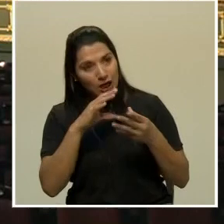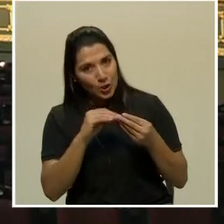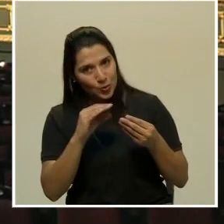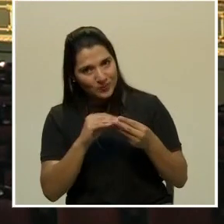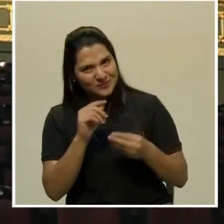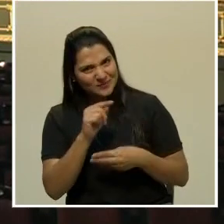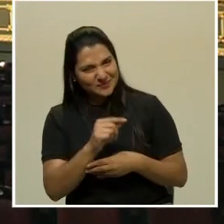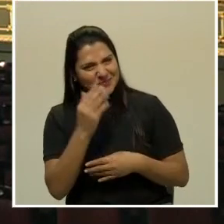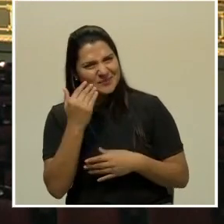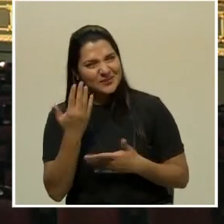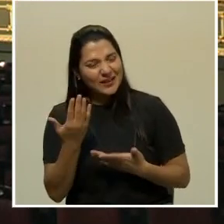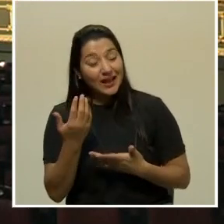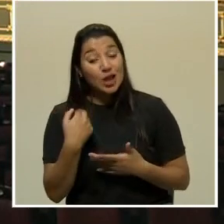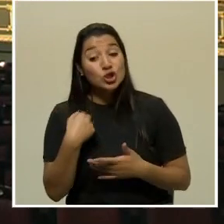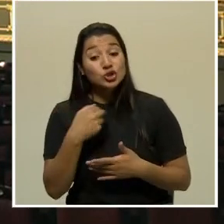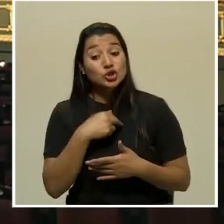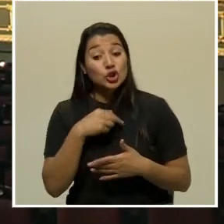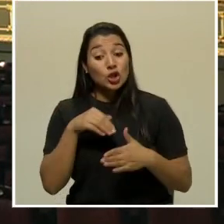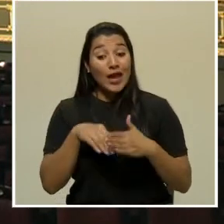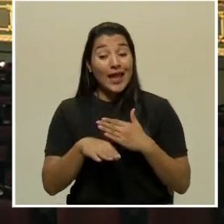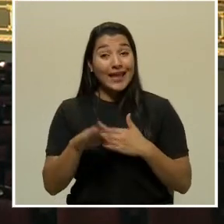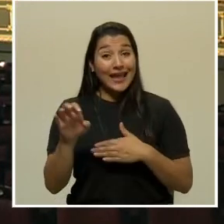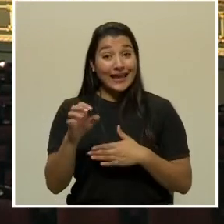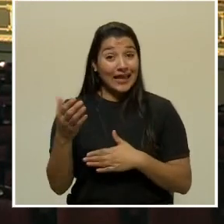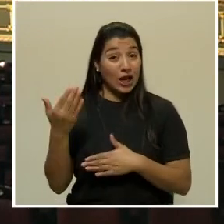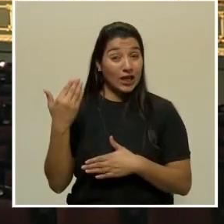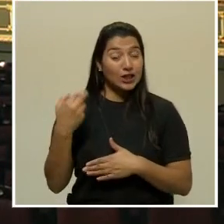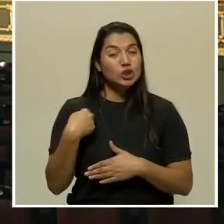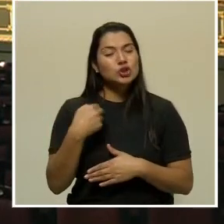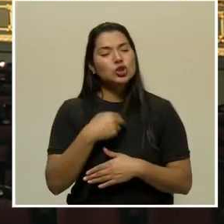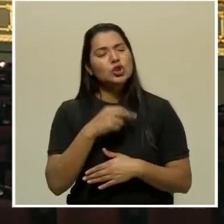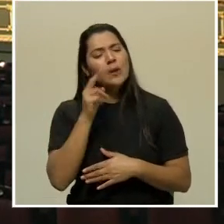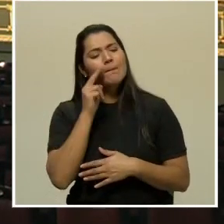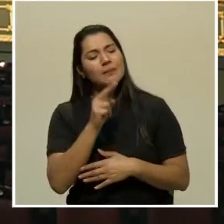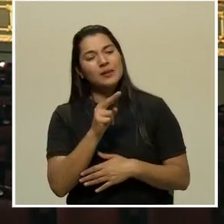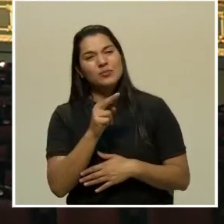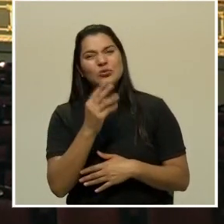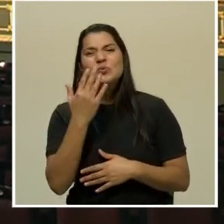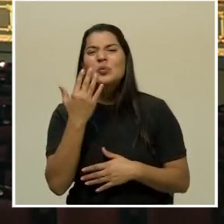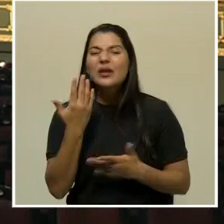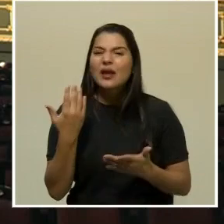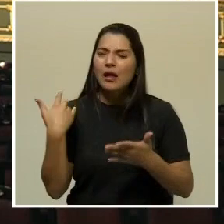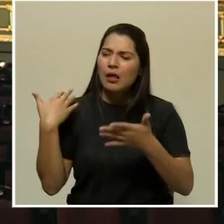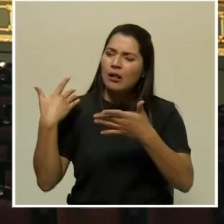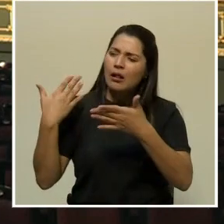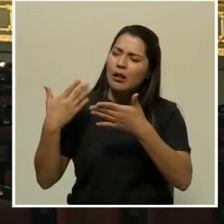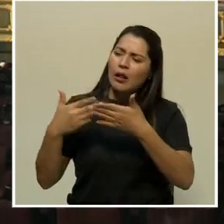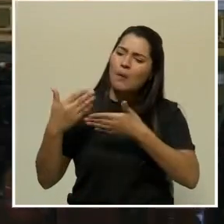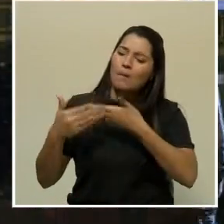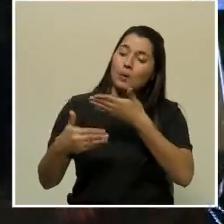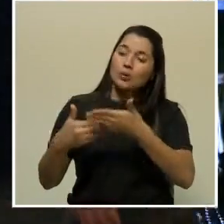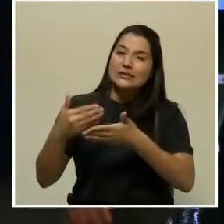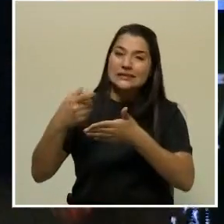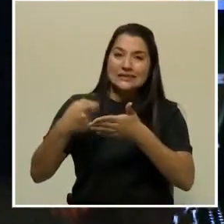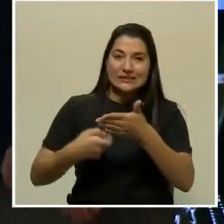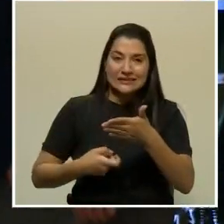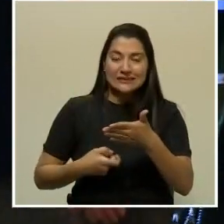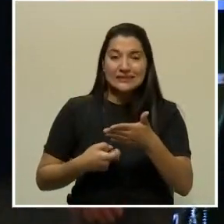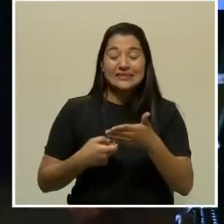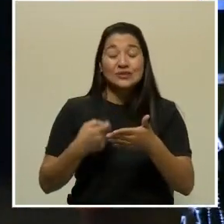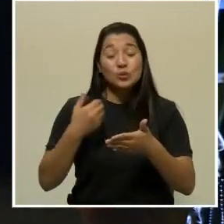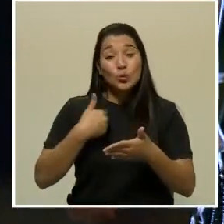nosotros en enero estábamos viendo, habíamos pasado un proceso muy fuerte, digamos, de